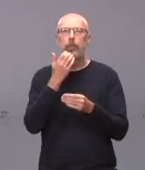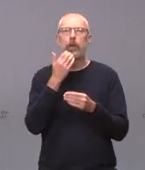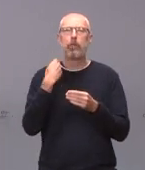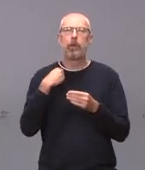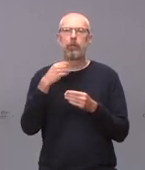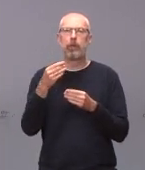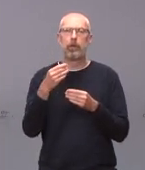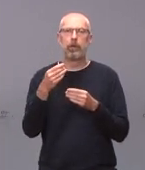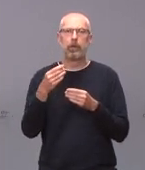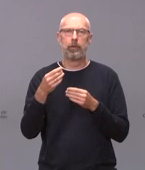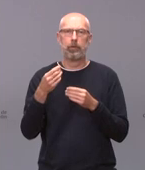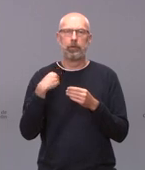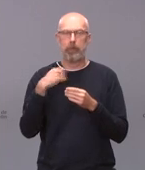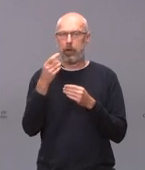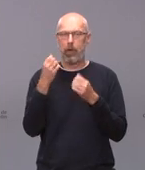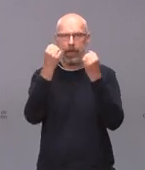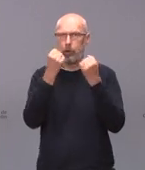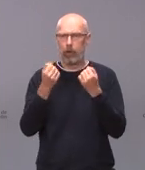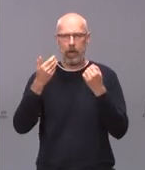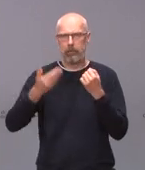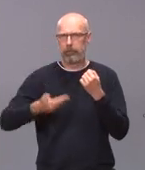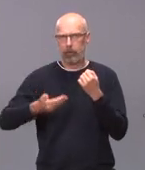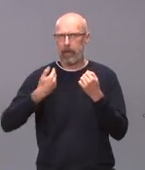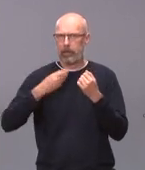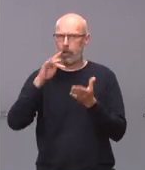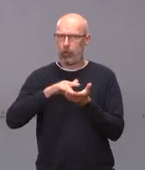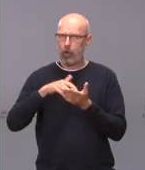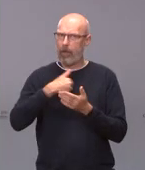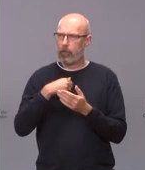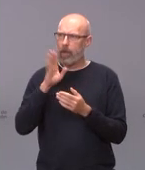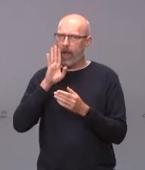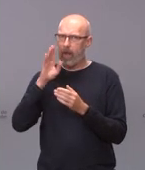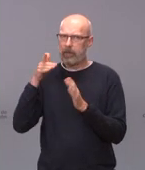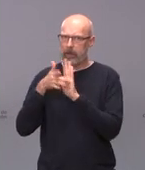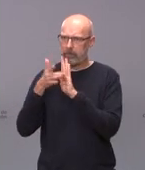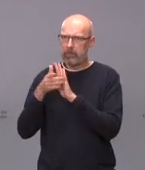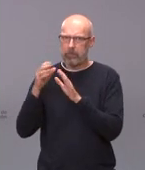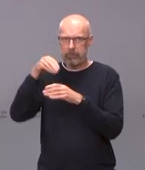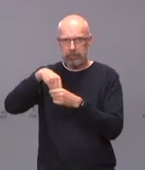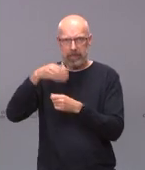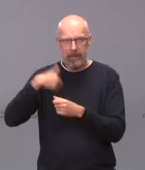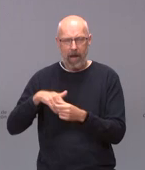del consultivo de aquí de Zamora muchas gracias bien sobre el bloqueo